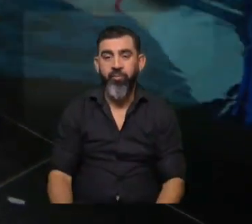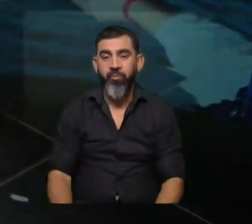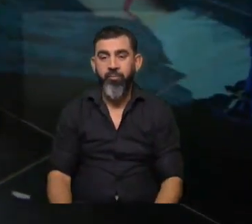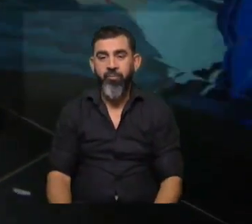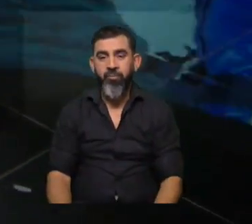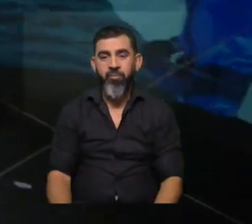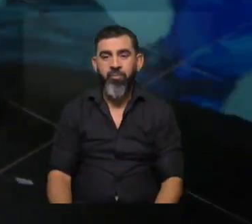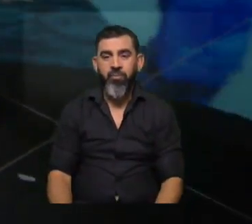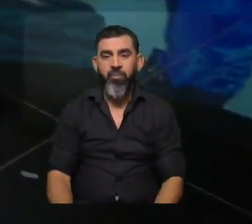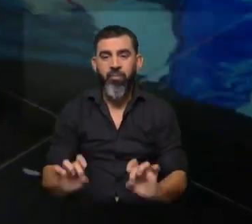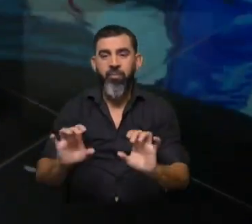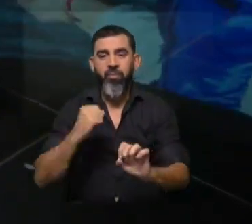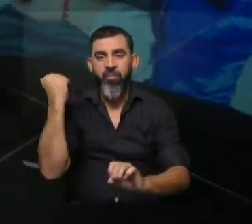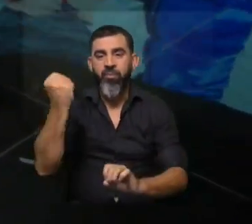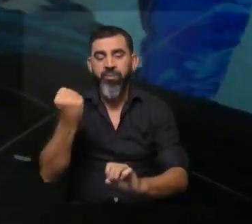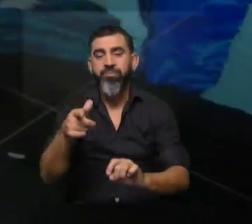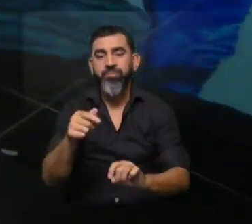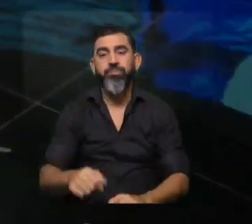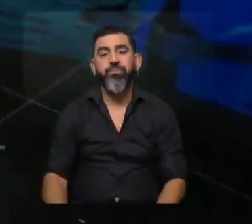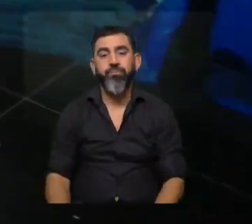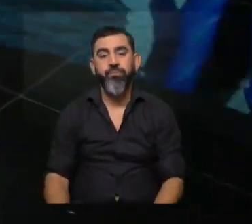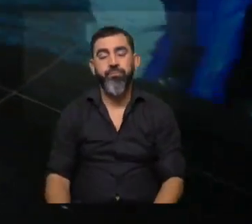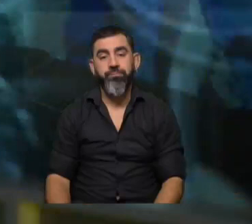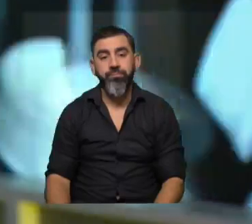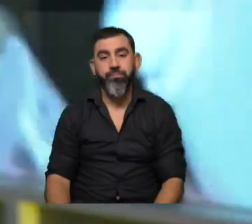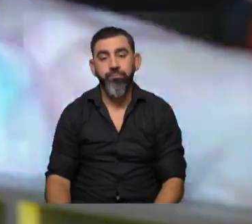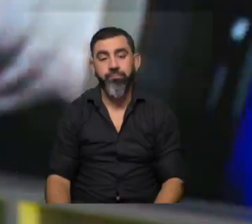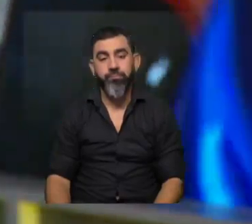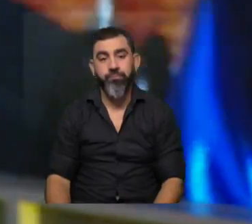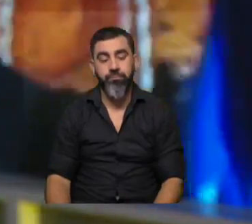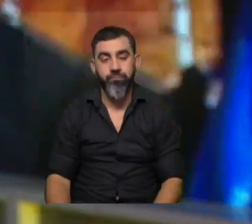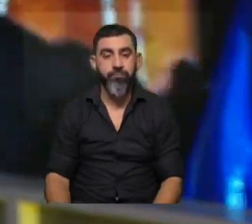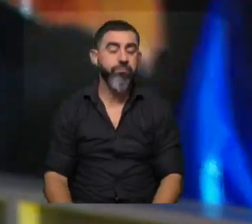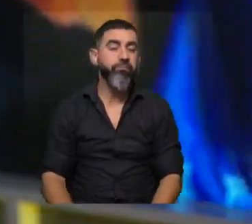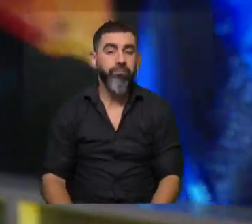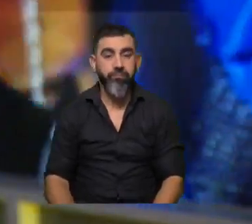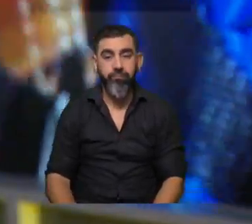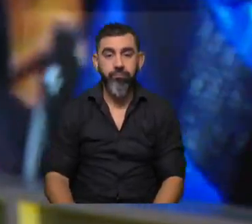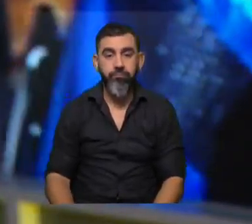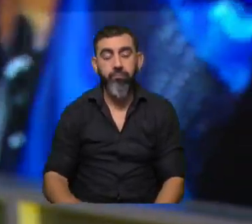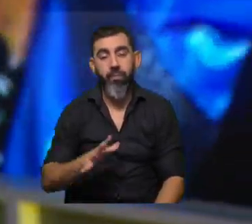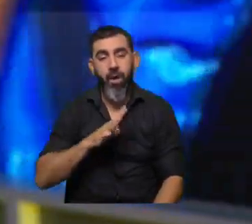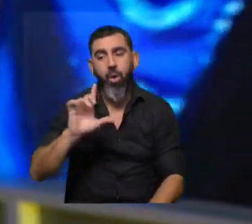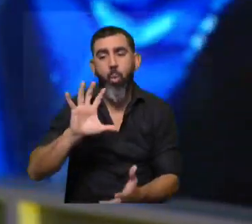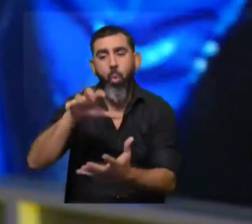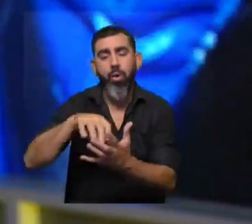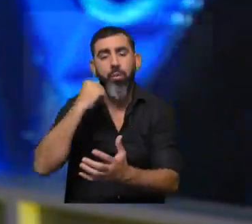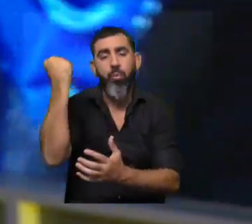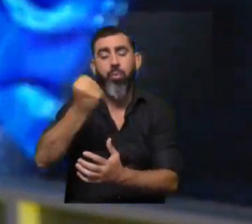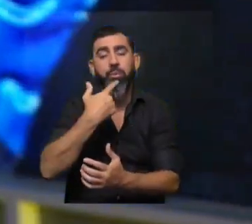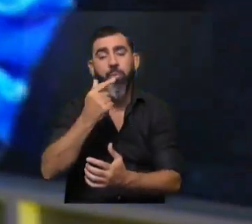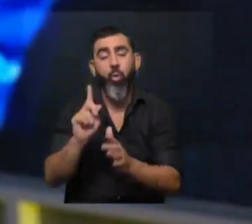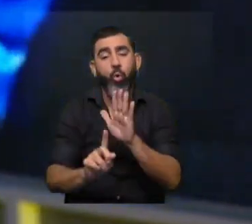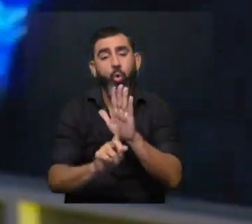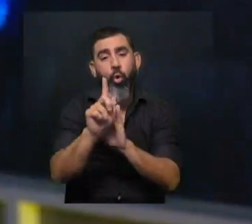importante como son los humedales. Haciendo, si querés, un recorrido medio de proximidad, hay otros puntos importantes, por ejemplo en la zona